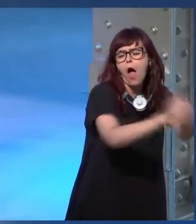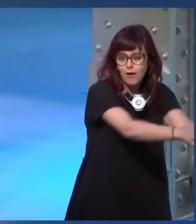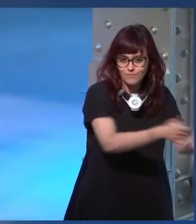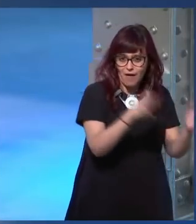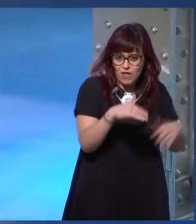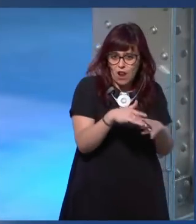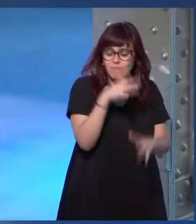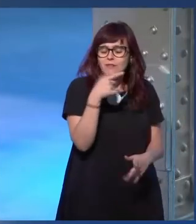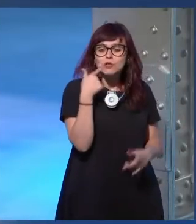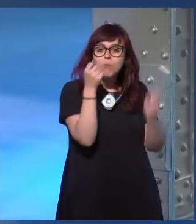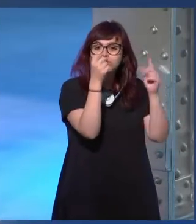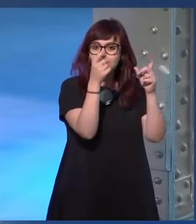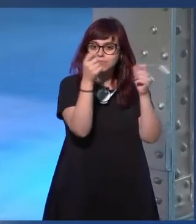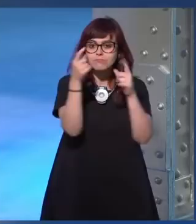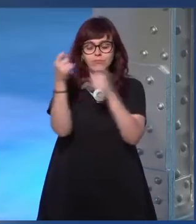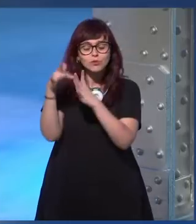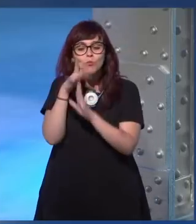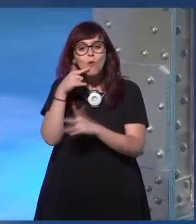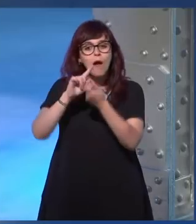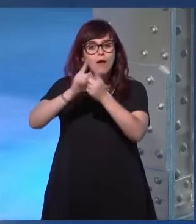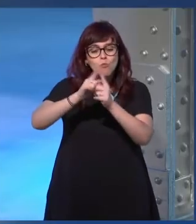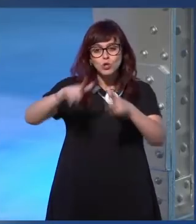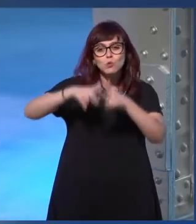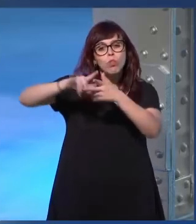yo voy viendo pequeños cambios aquí y allá